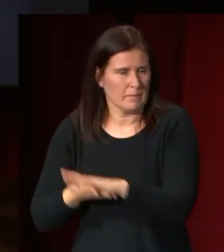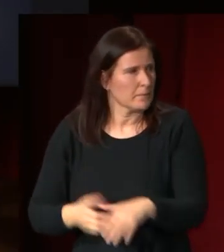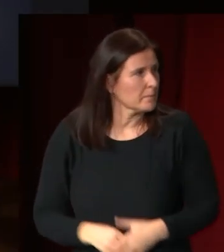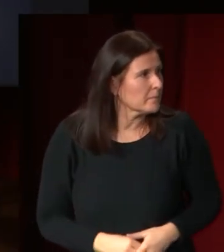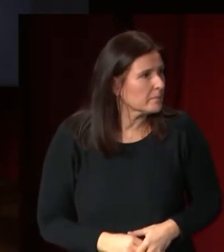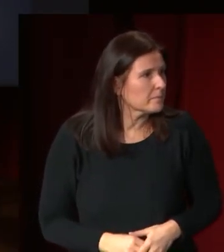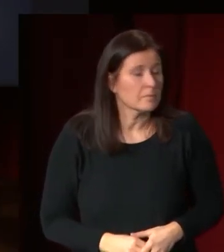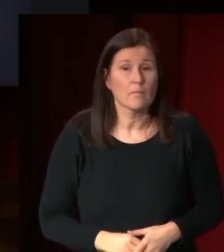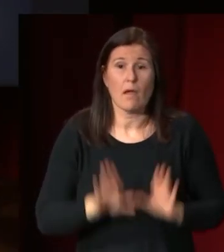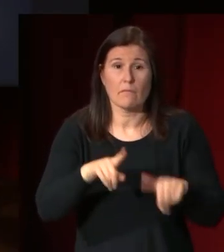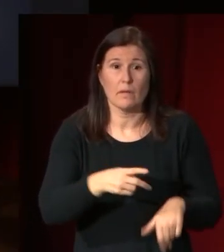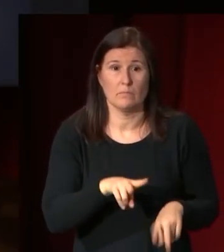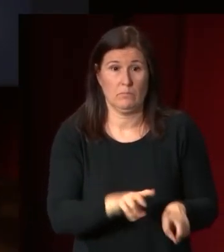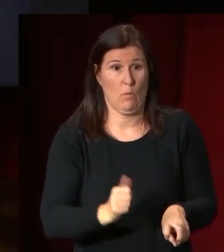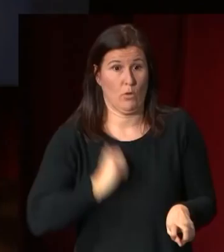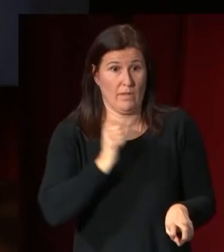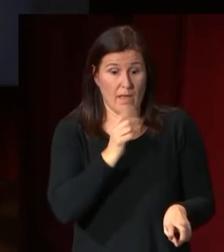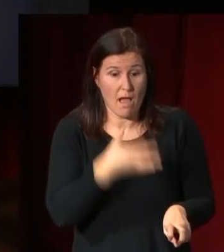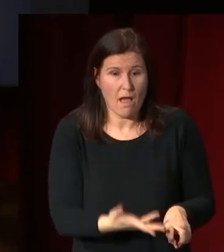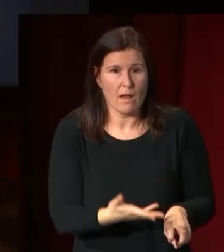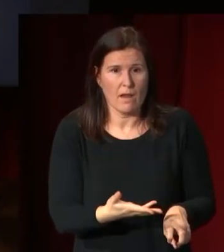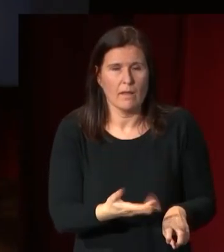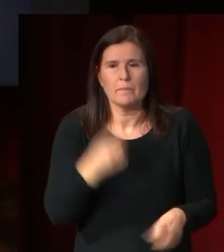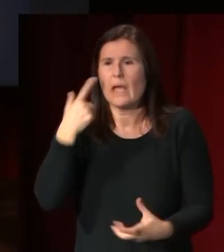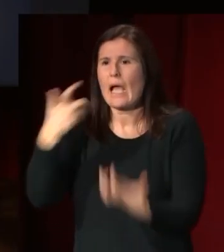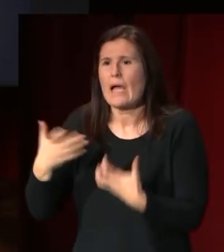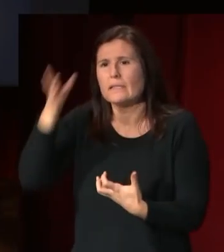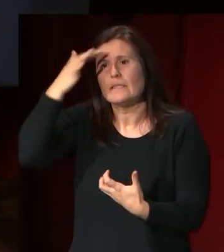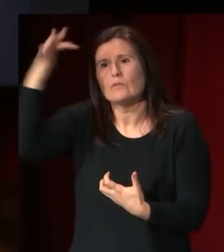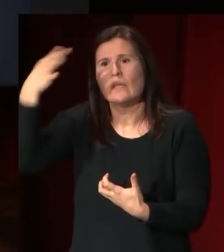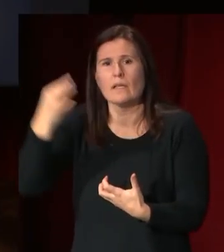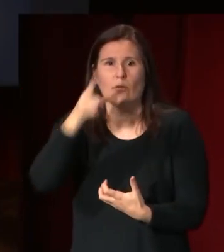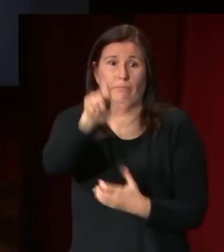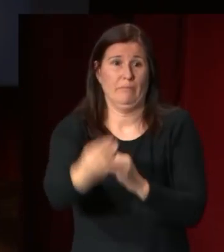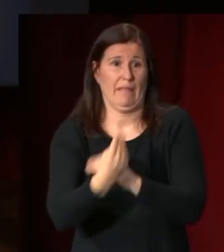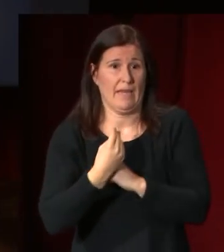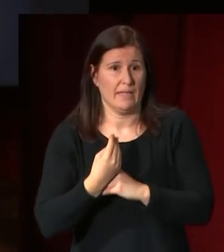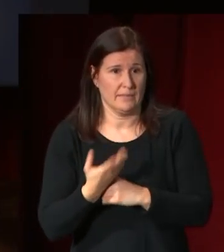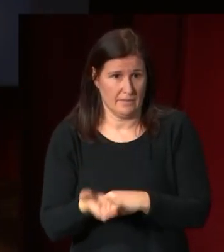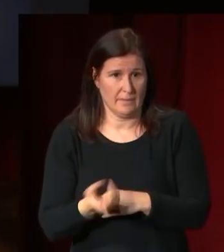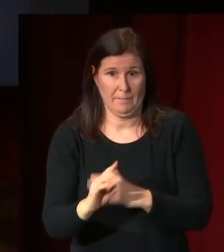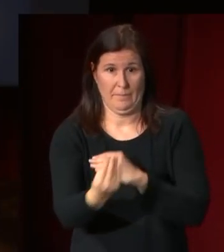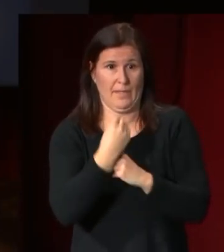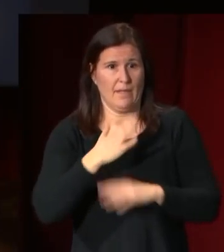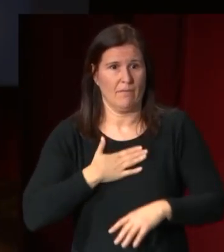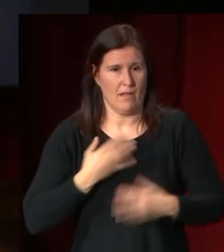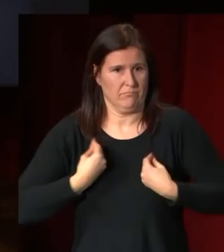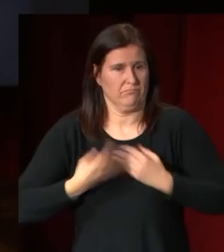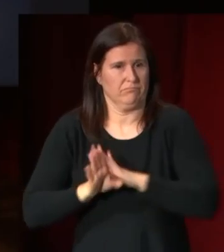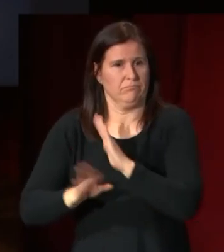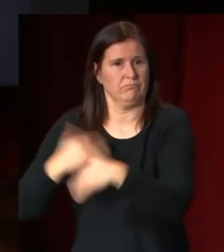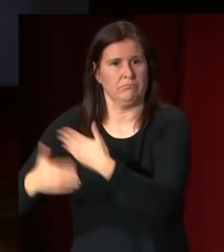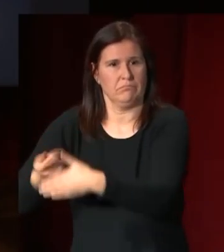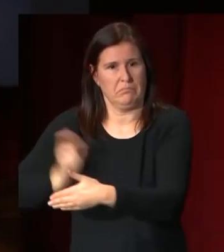esa era una oportunidad ahora con que sueña un artista pues con tener un mecenas un mecenas que le resuelva la vida y un mecenas que